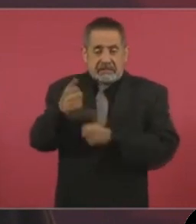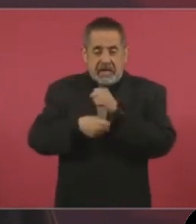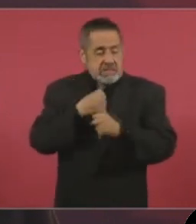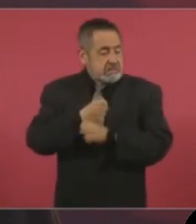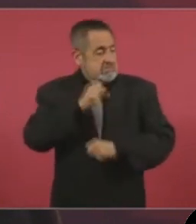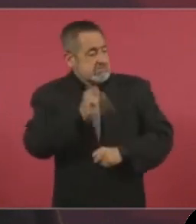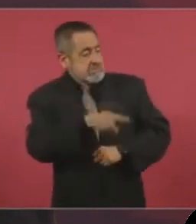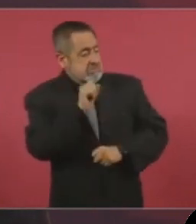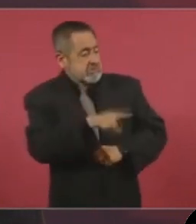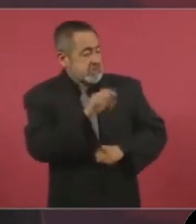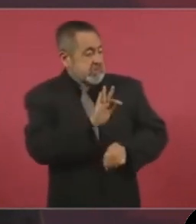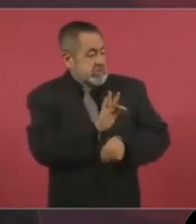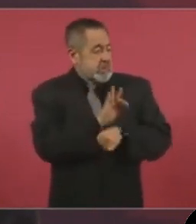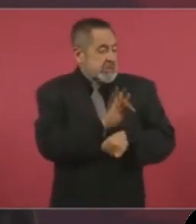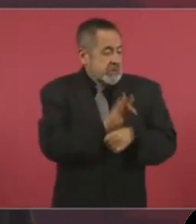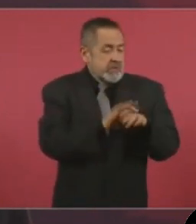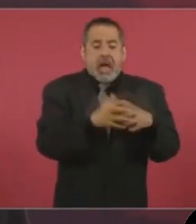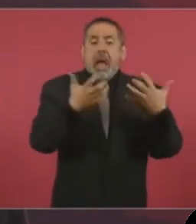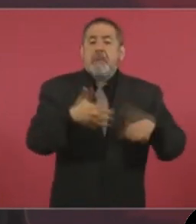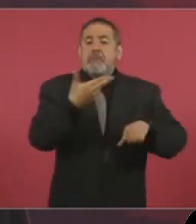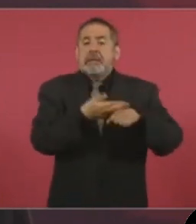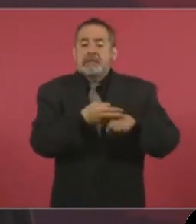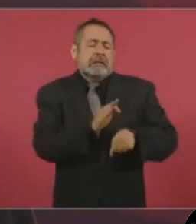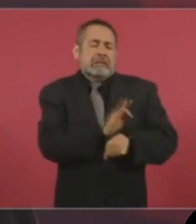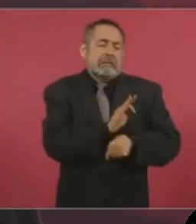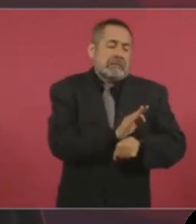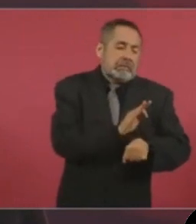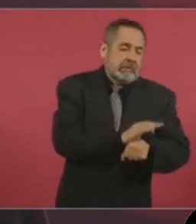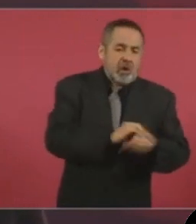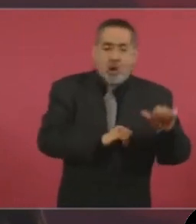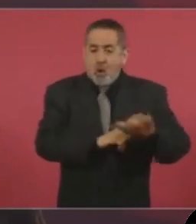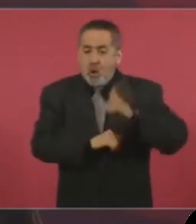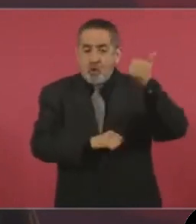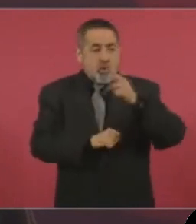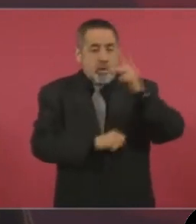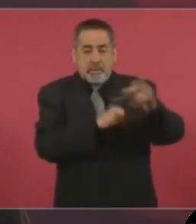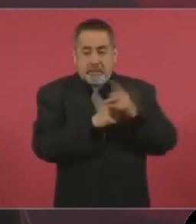defendiendo a las empresas extranjeras,